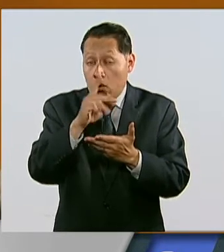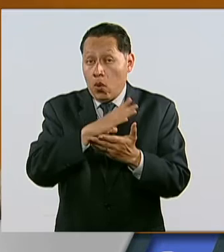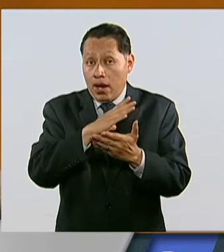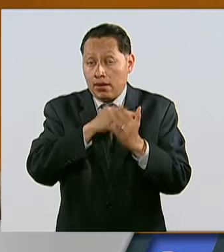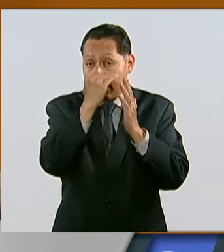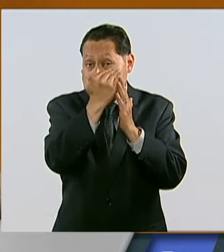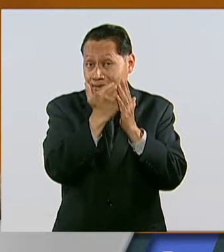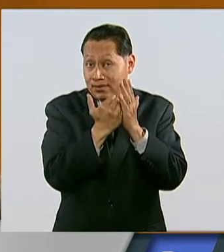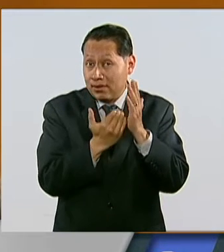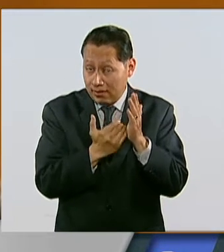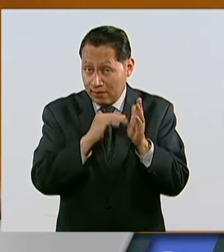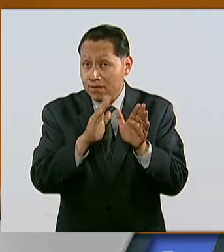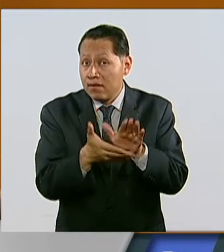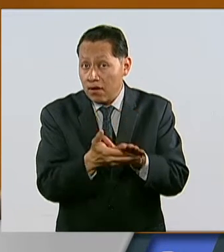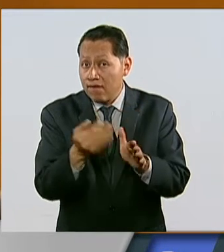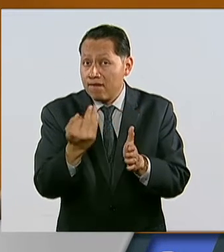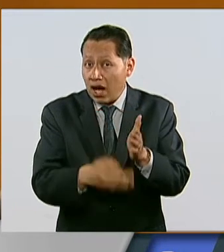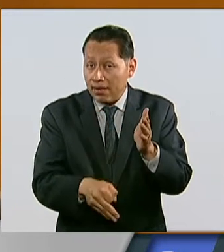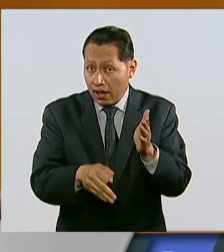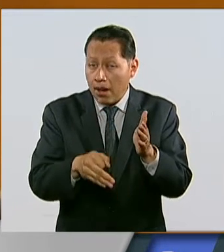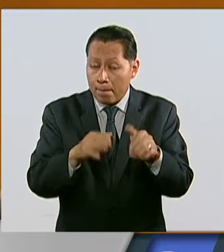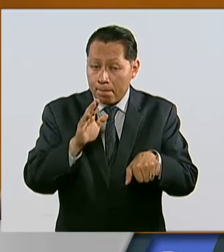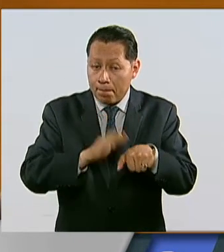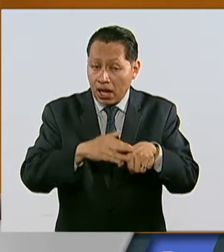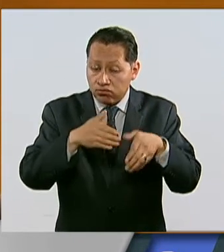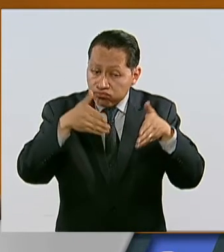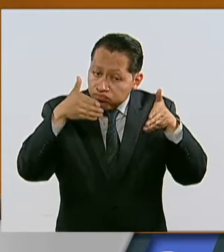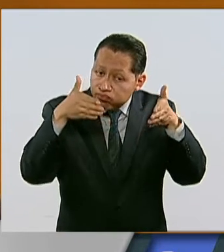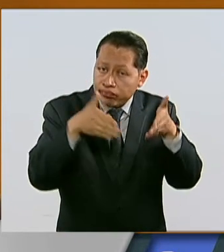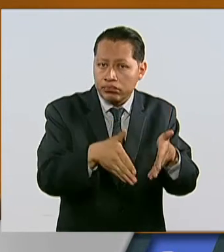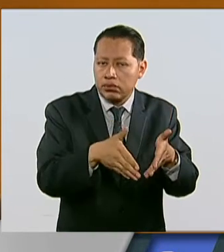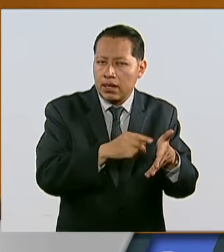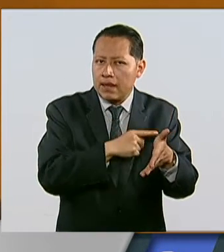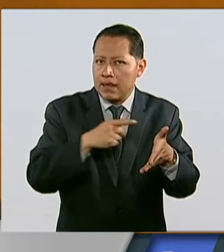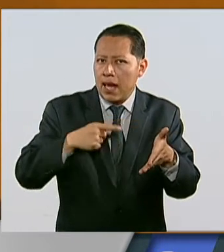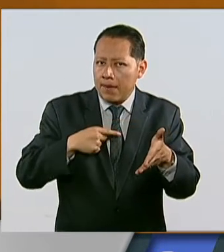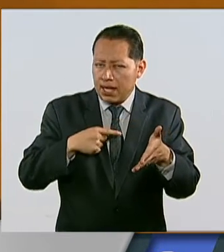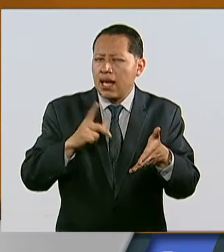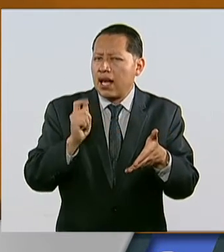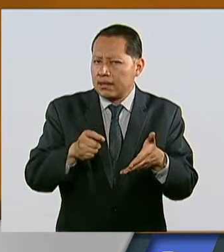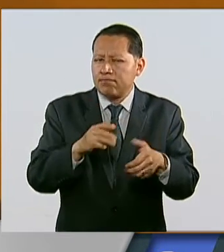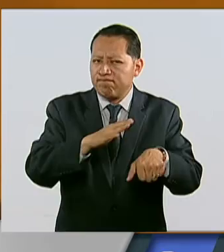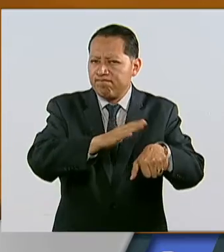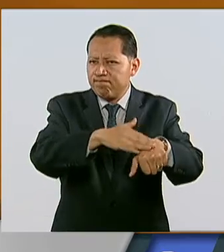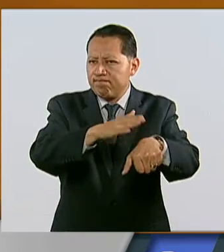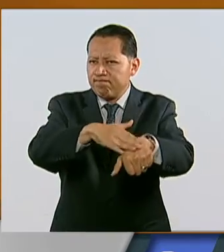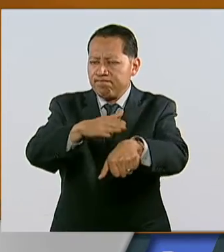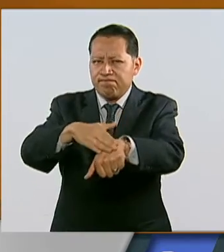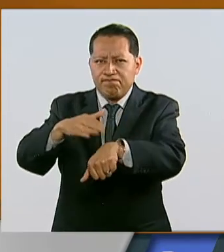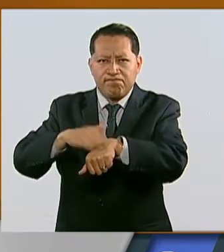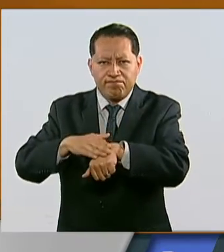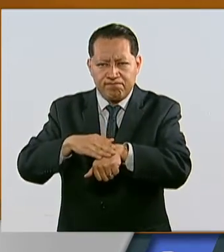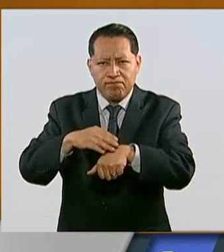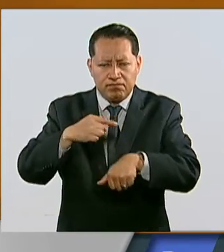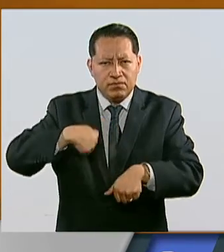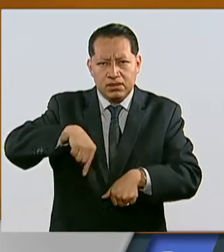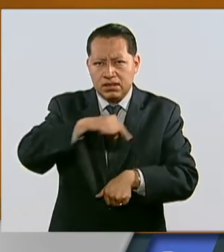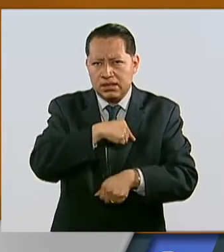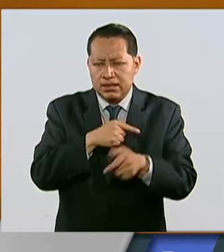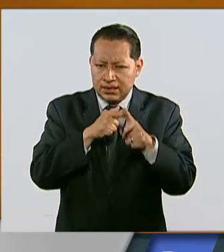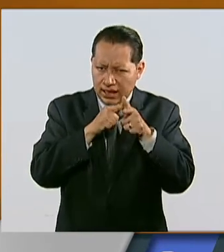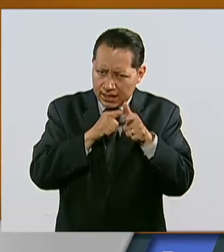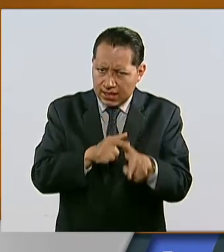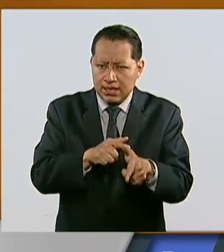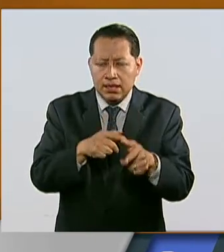de reconocer y que debe de encauzarnos y que debe de exhortarnos a seguir defendiendo los